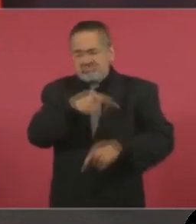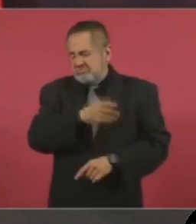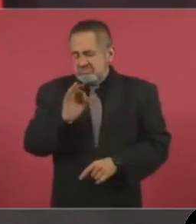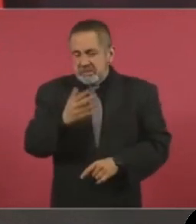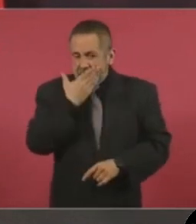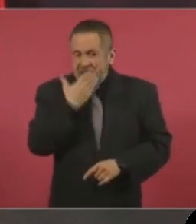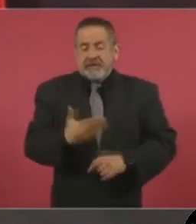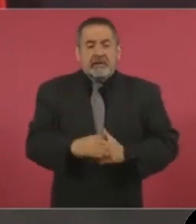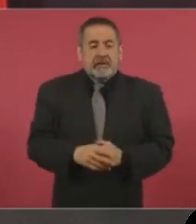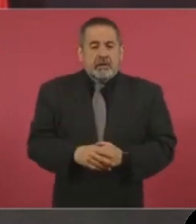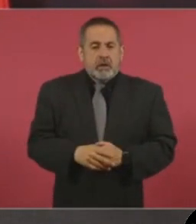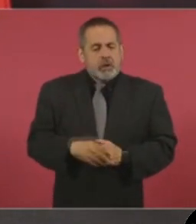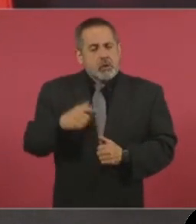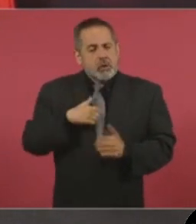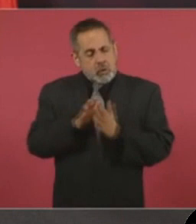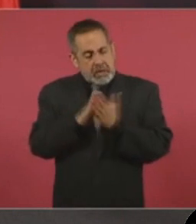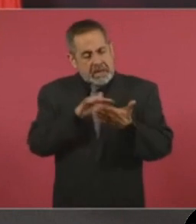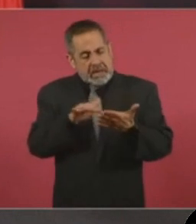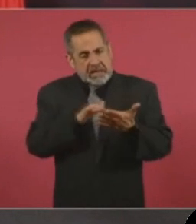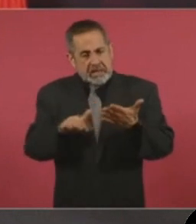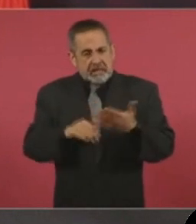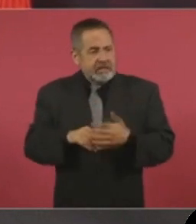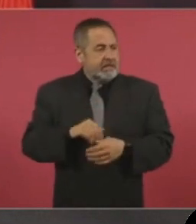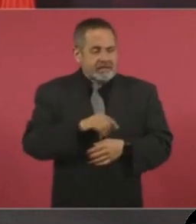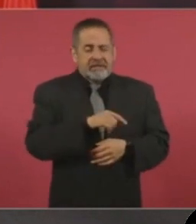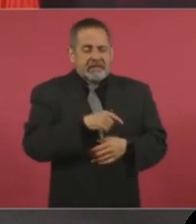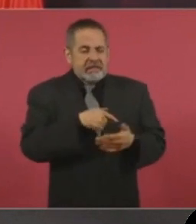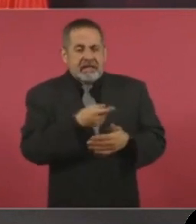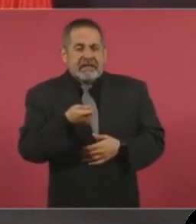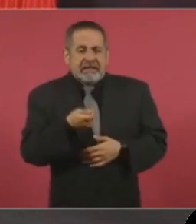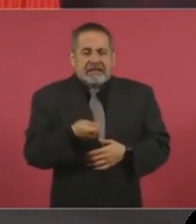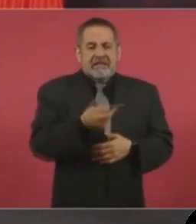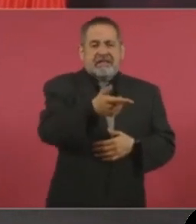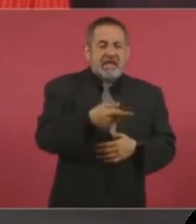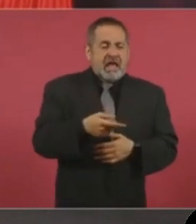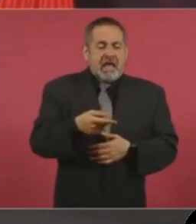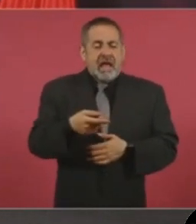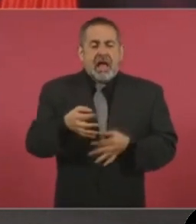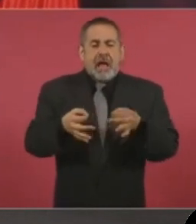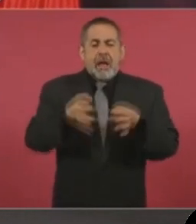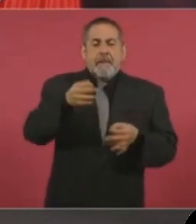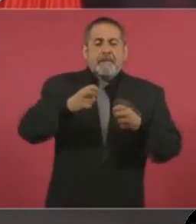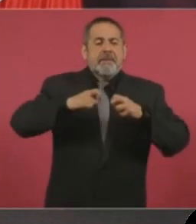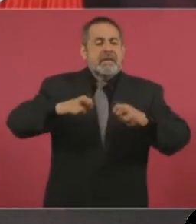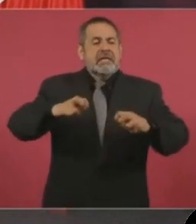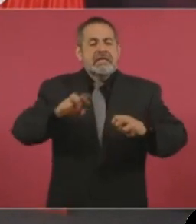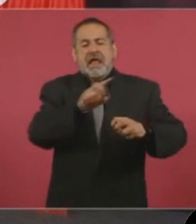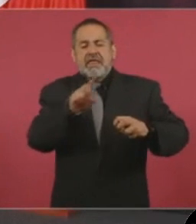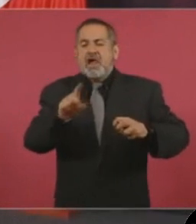Leí por ahí que ya le llaman la ministra del pueblo. Me acordé